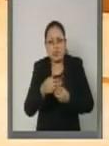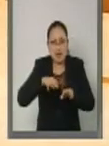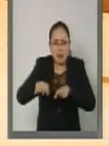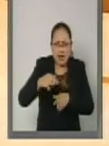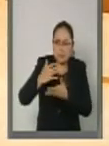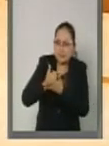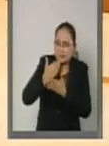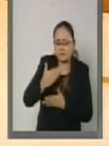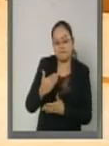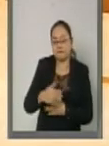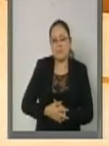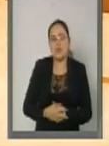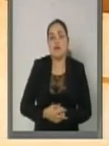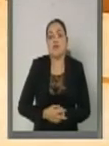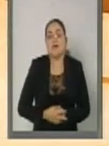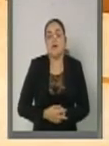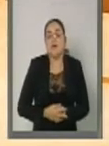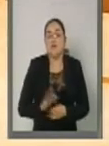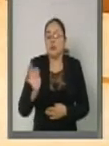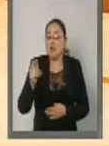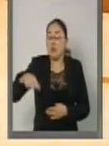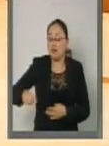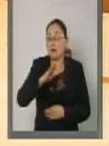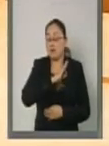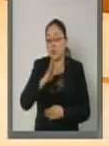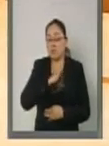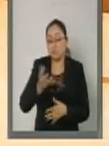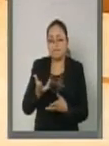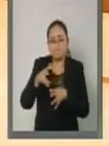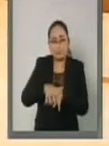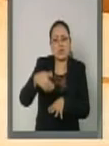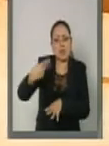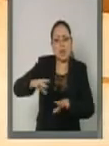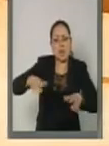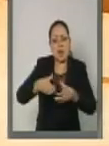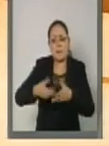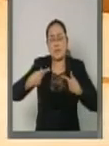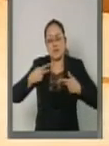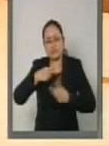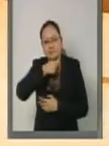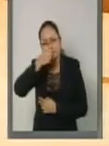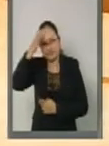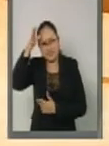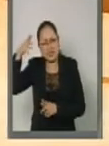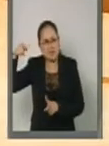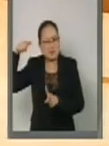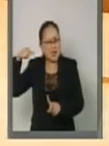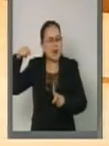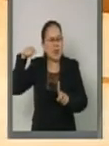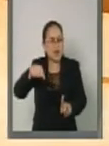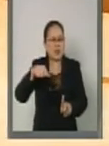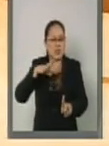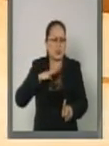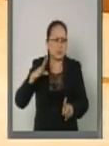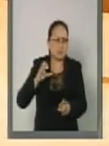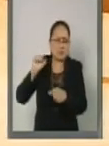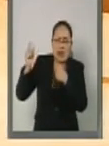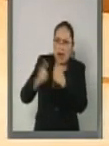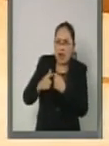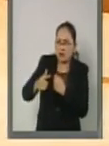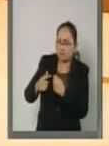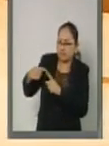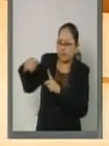La poca o nula capacidad de adaptación de gran parte de las personas adultas mayores para encarar los cambios que genera